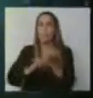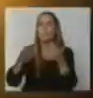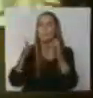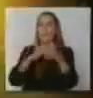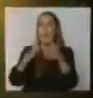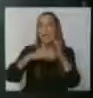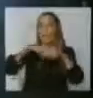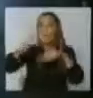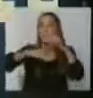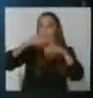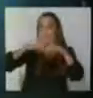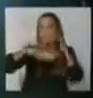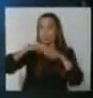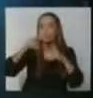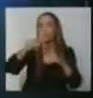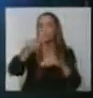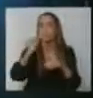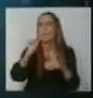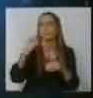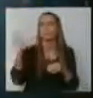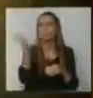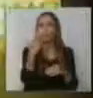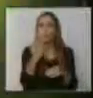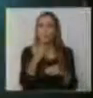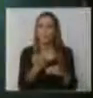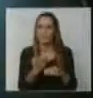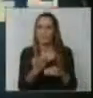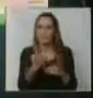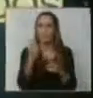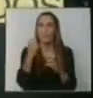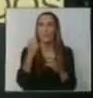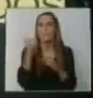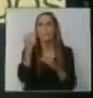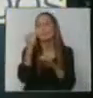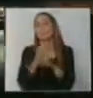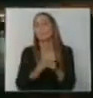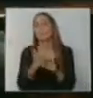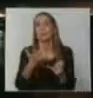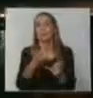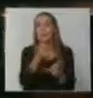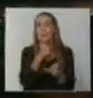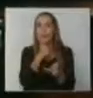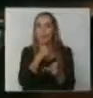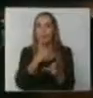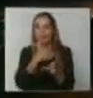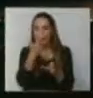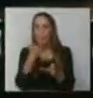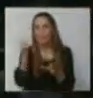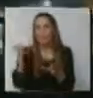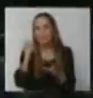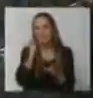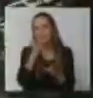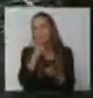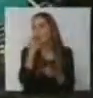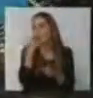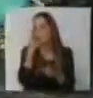nuevos edificios, son básicamente de todos artefactos eléctricos, salvo, obviamente, el agua caliente, el agua central, que ahí calienta